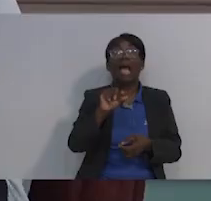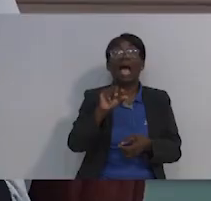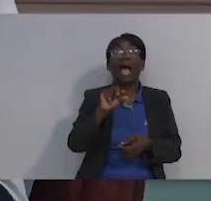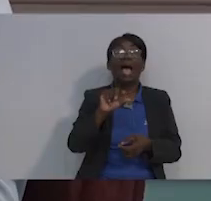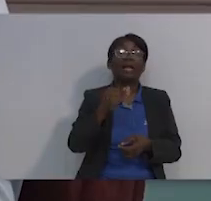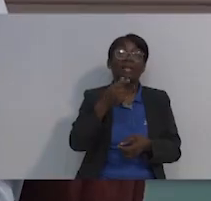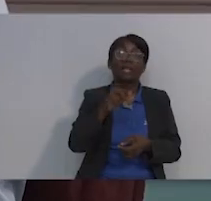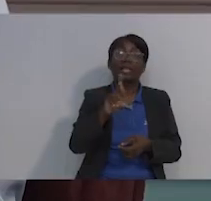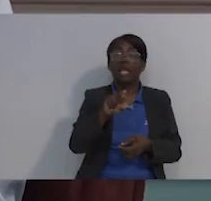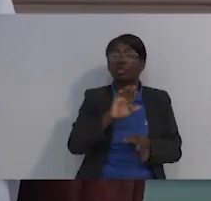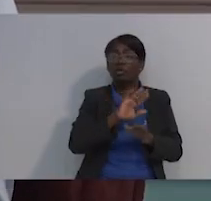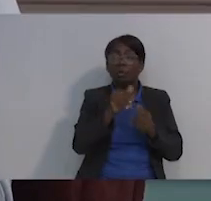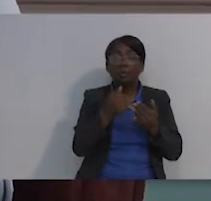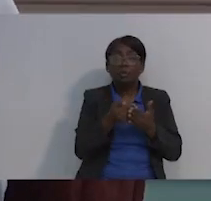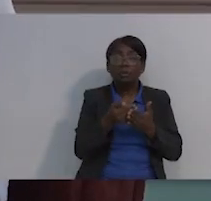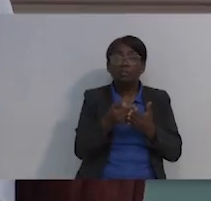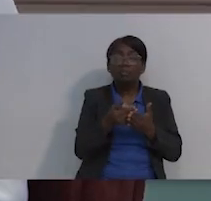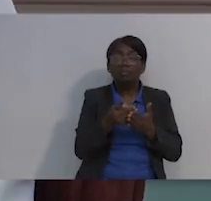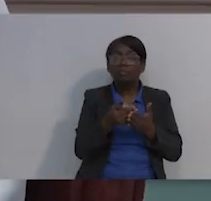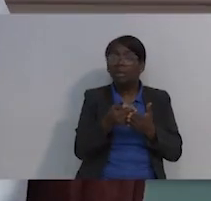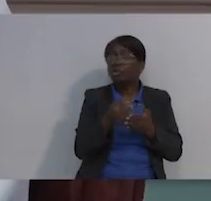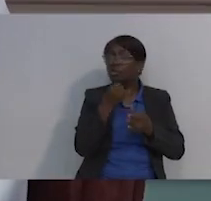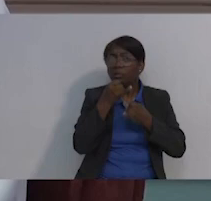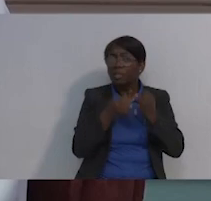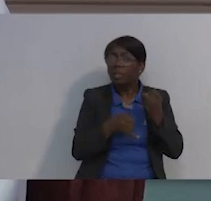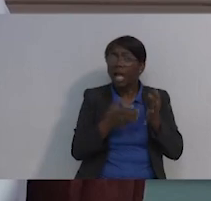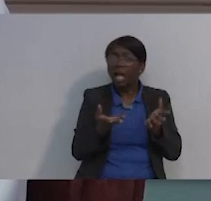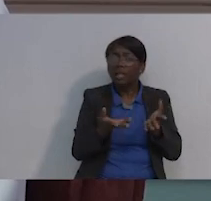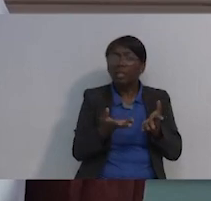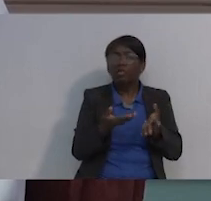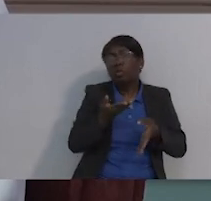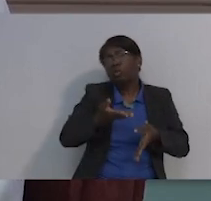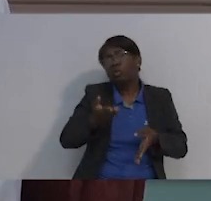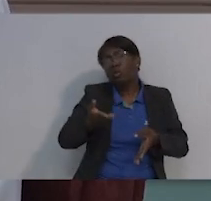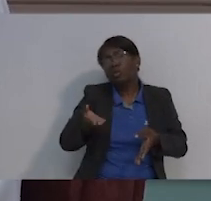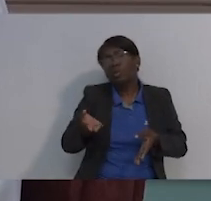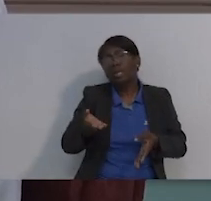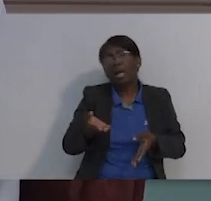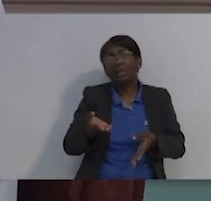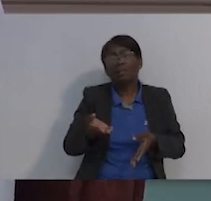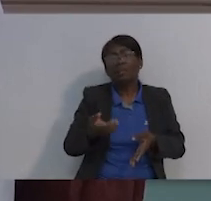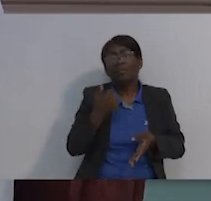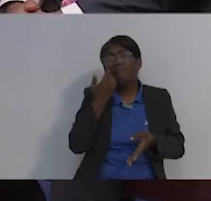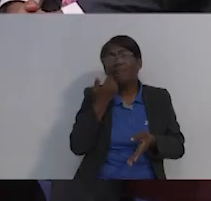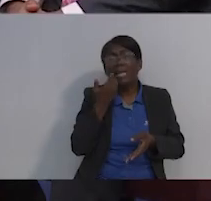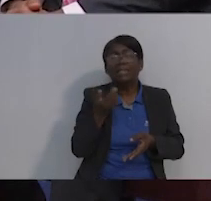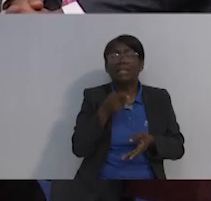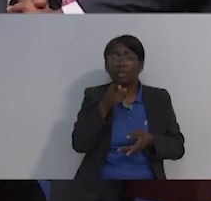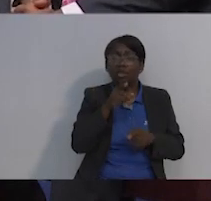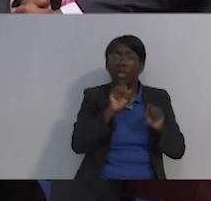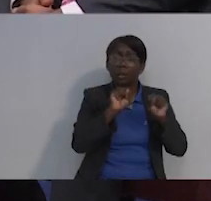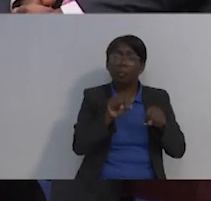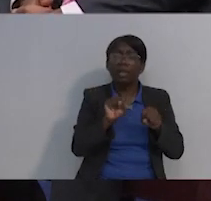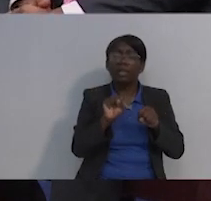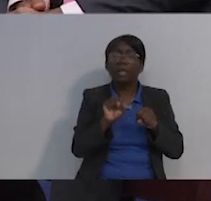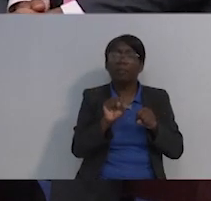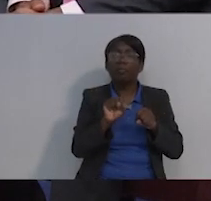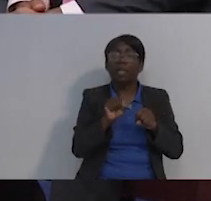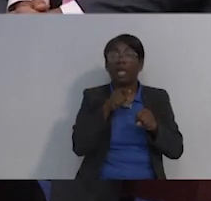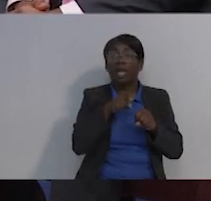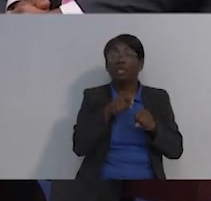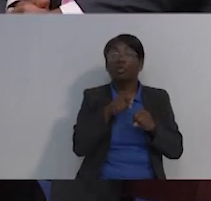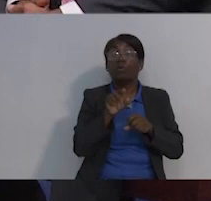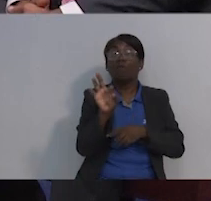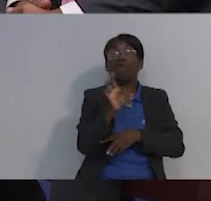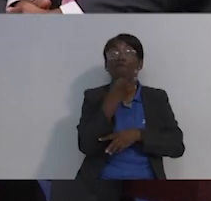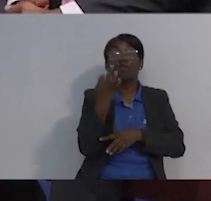bien sencillitas que tú puedes incorporar a tu estilo de vida para que sea más fácil. ¿Y usted, Doc, qué le diría